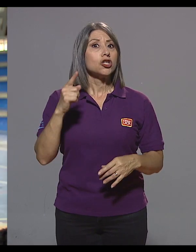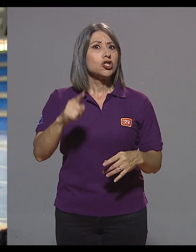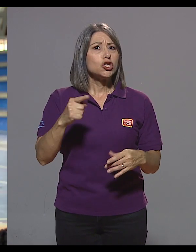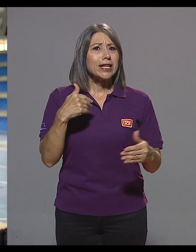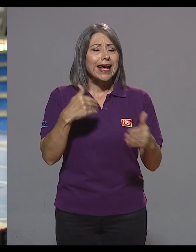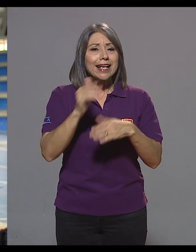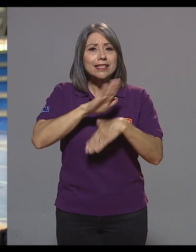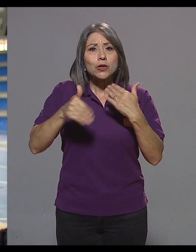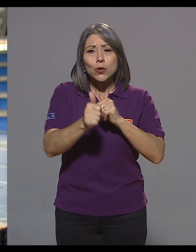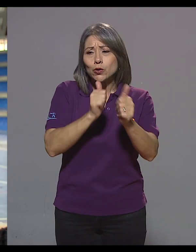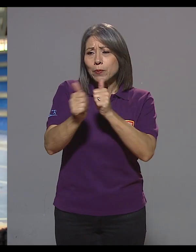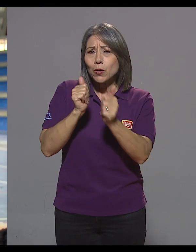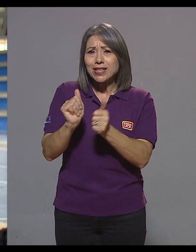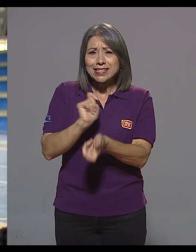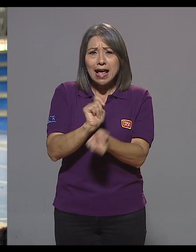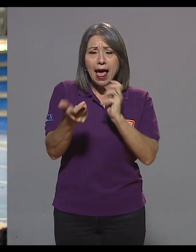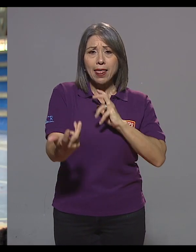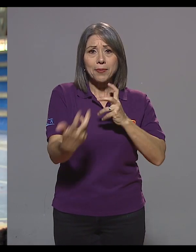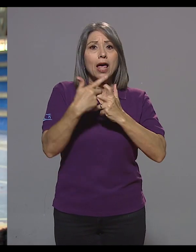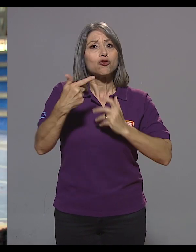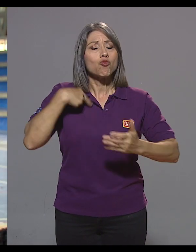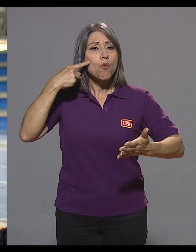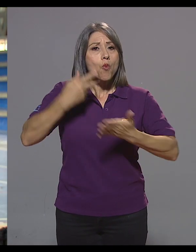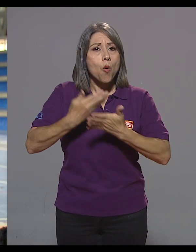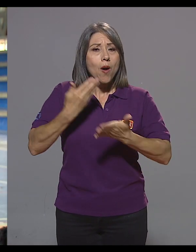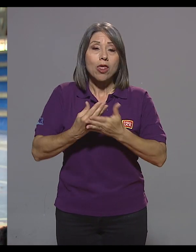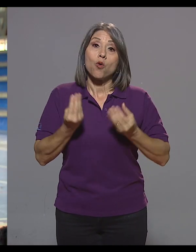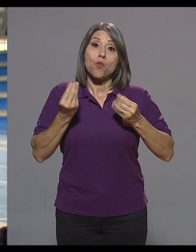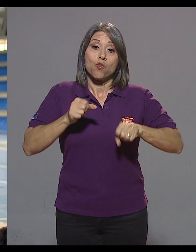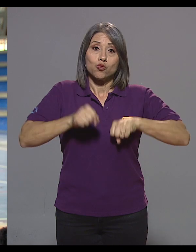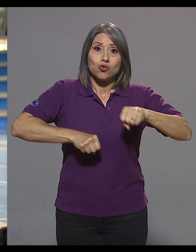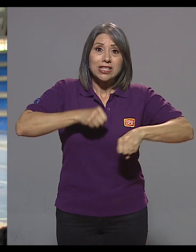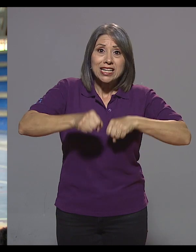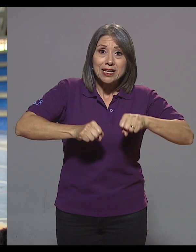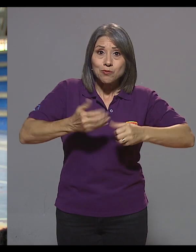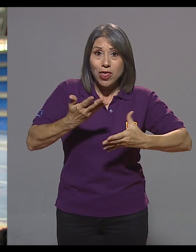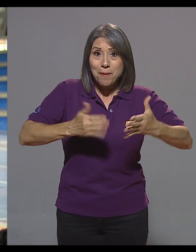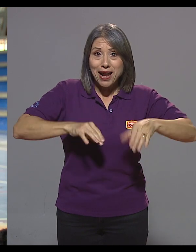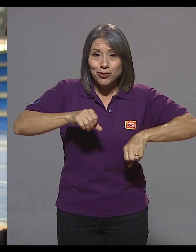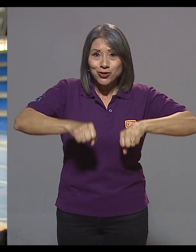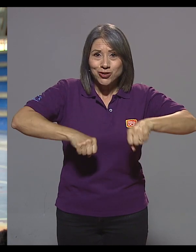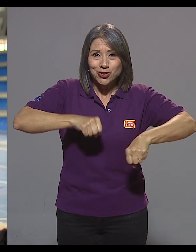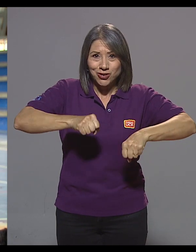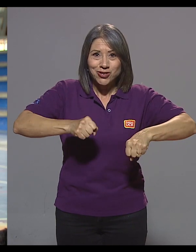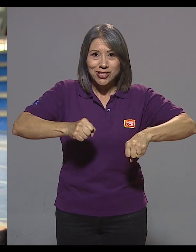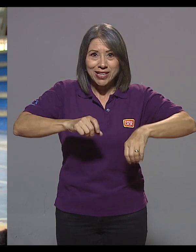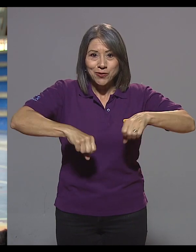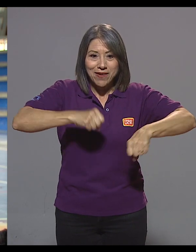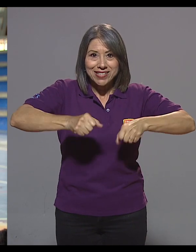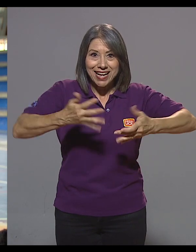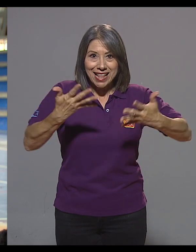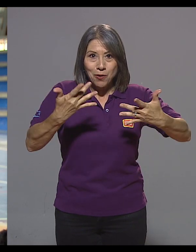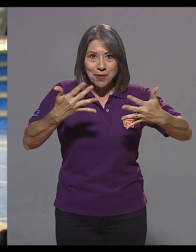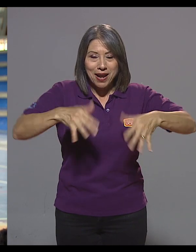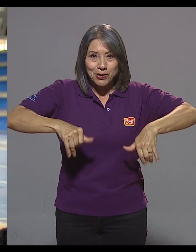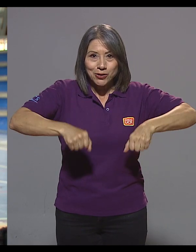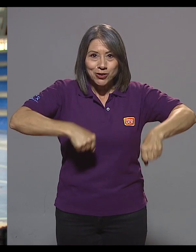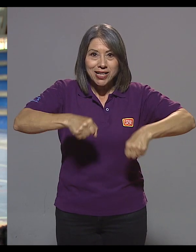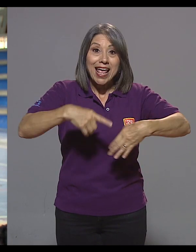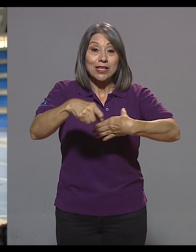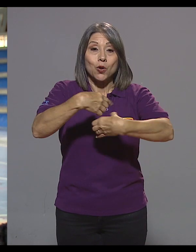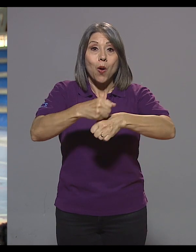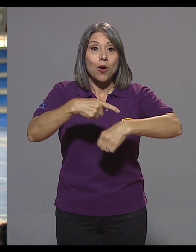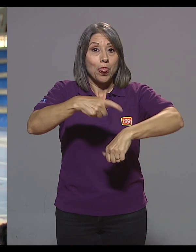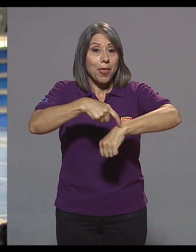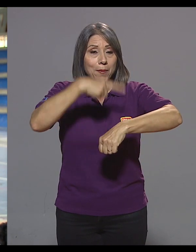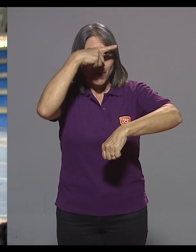He probado casi todos los deportes adaptados. Hago mucho ciclismo de manos, que es una bicicleta que se pedalea con las manos. Eso